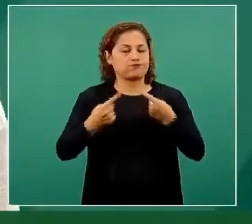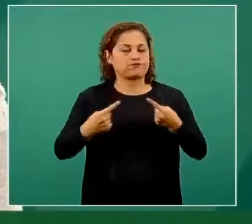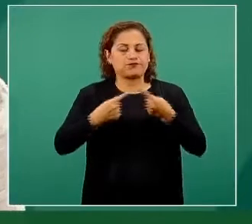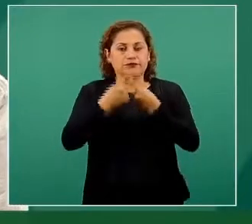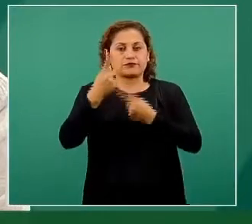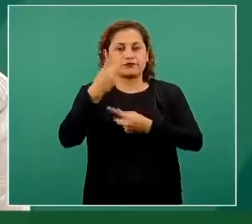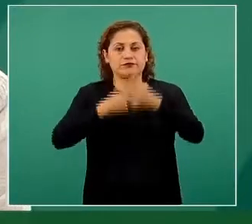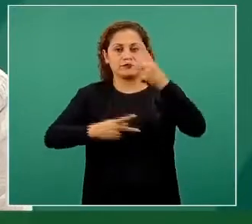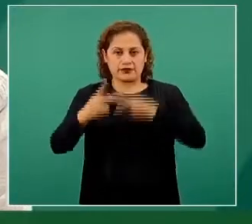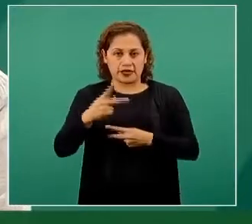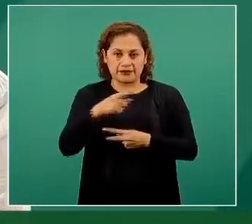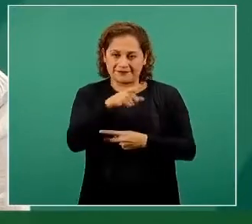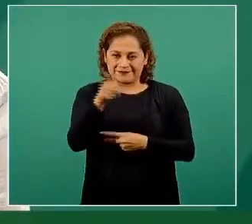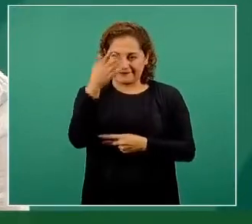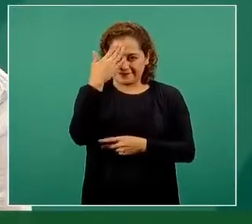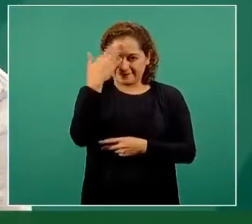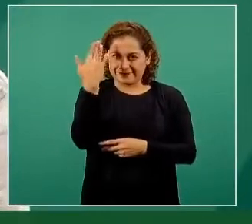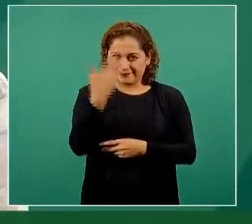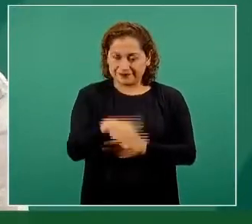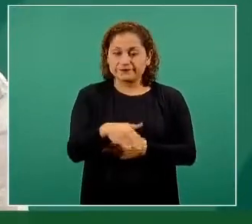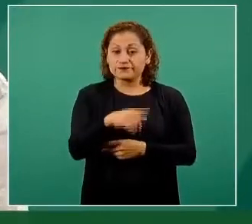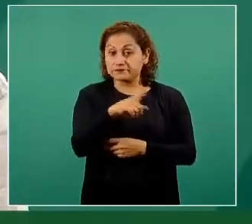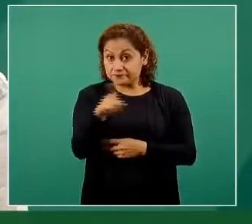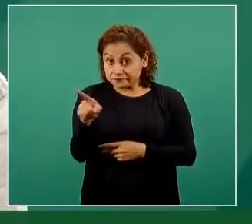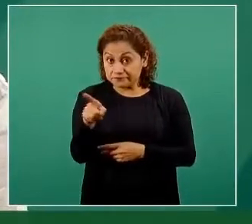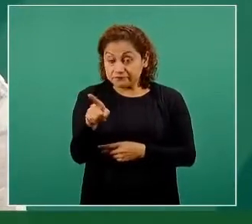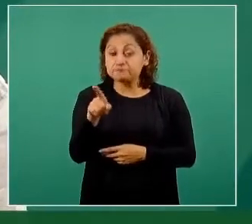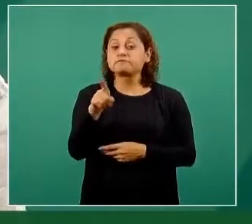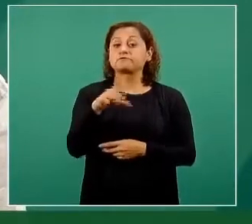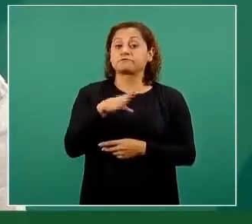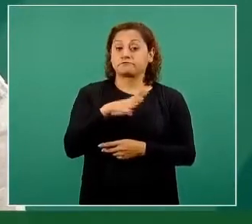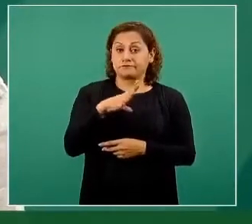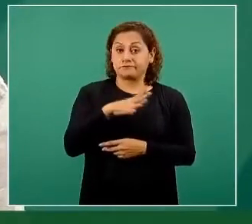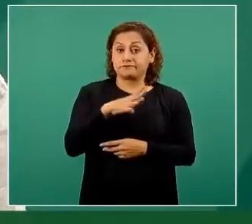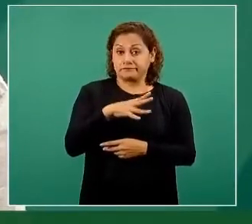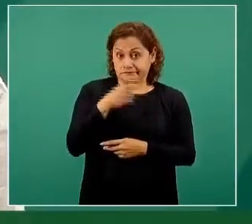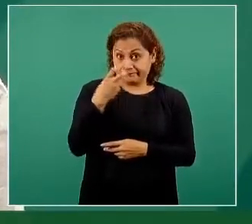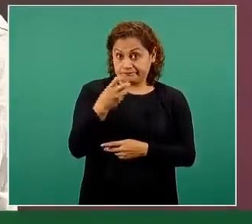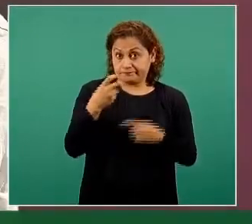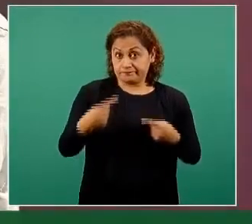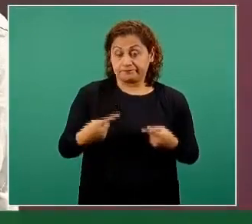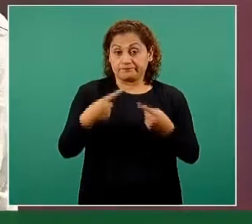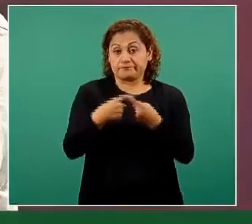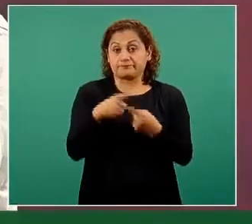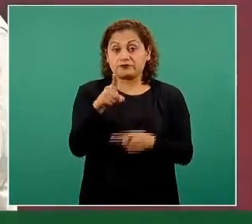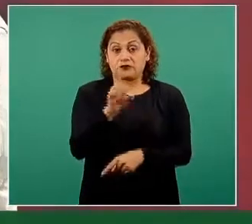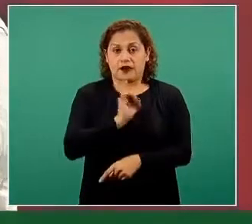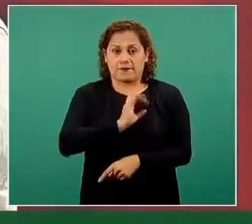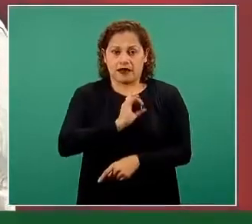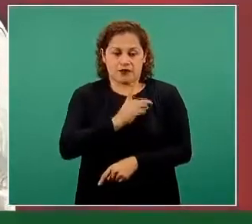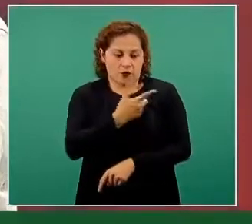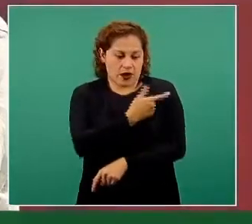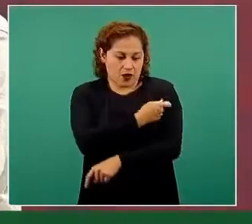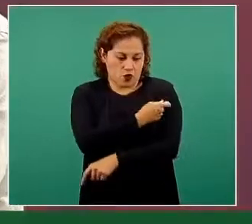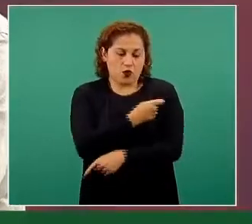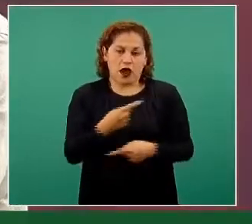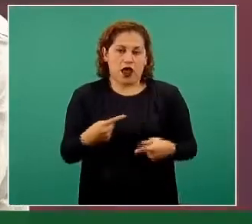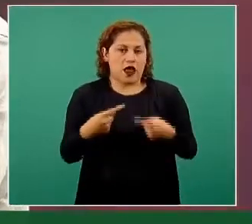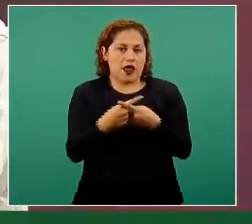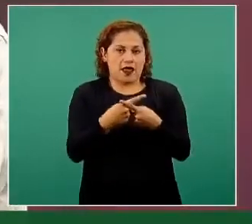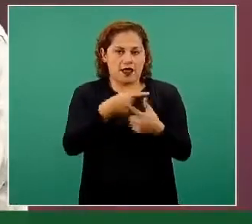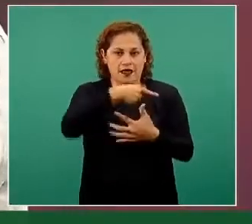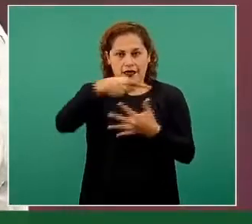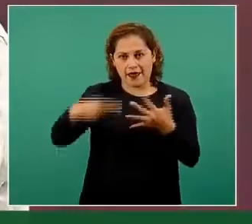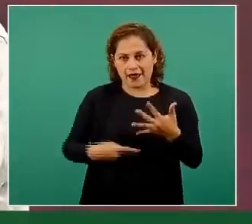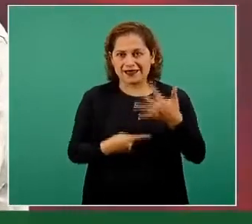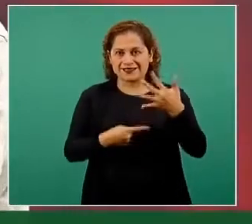alergias, y tiene temor de que le podría hacer una reacción alérgica las vacunas, alguna de las cinco vacunas